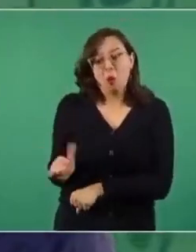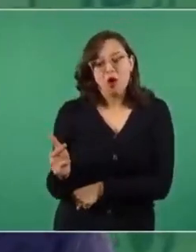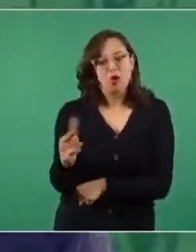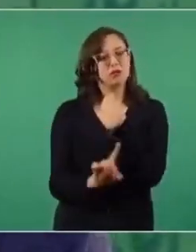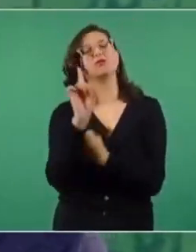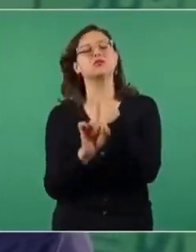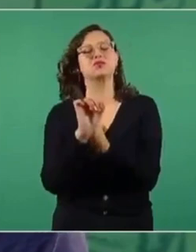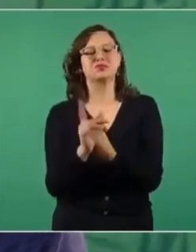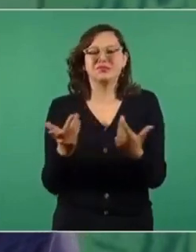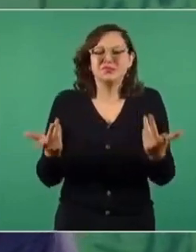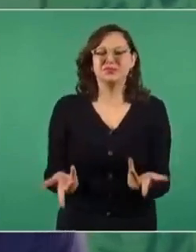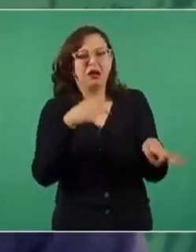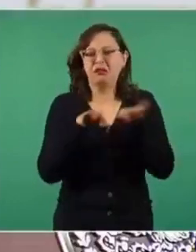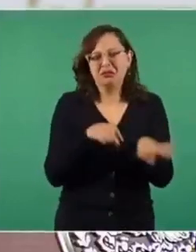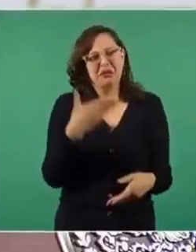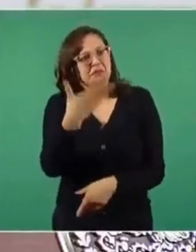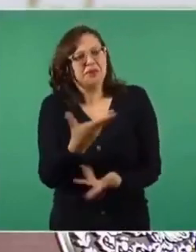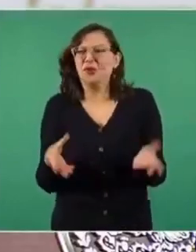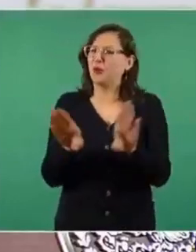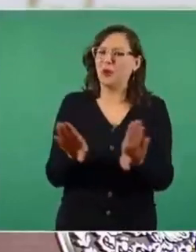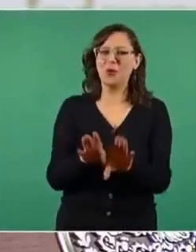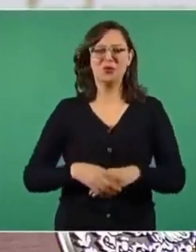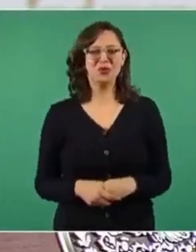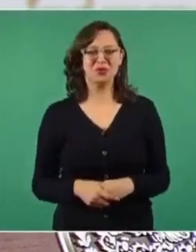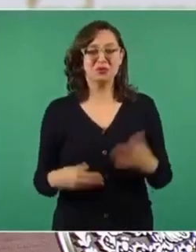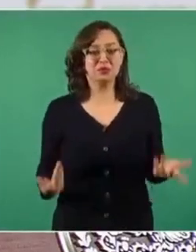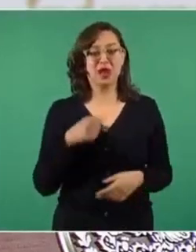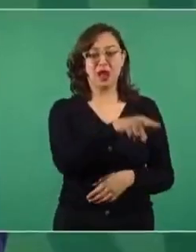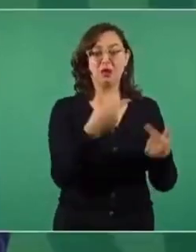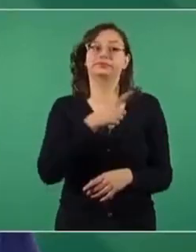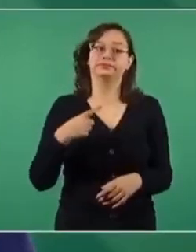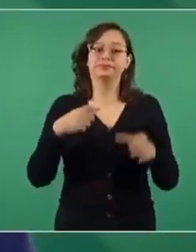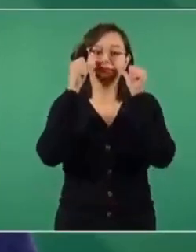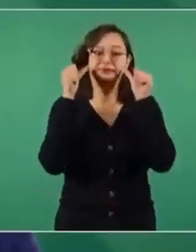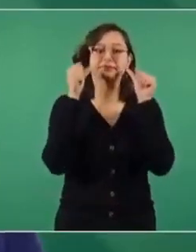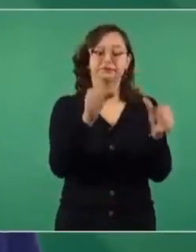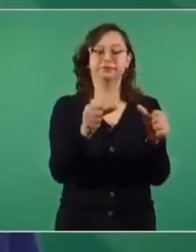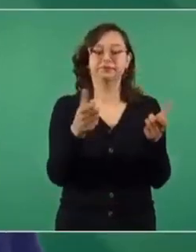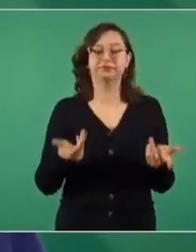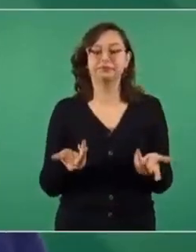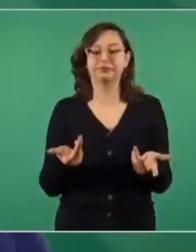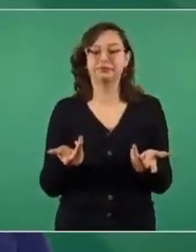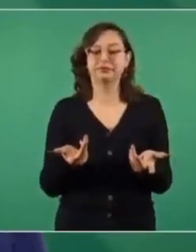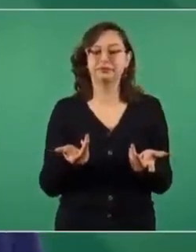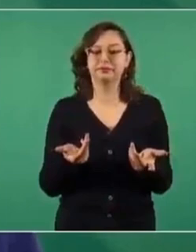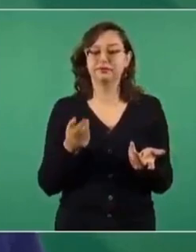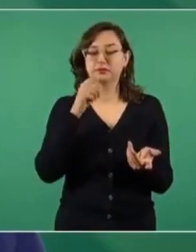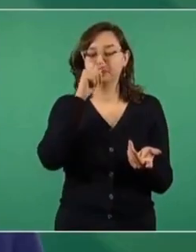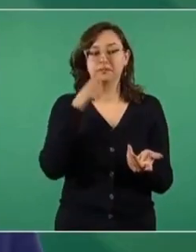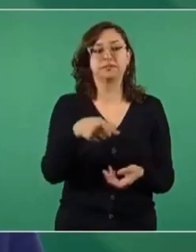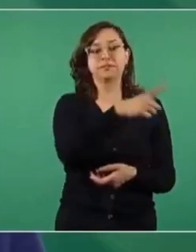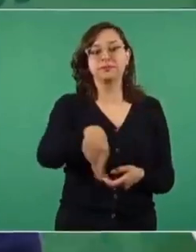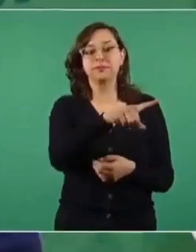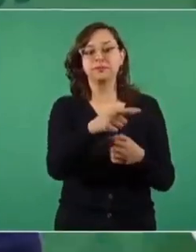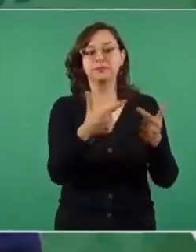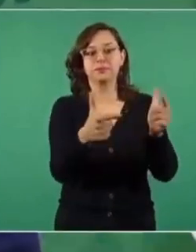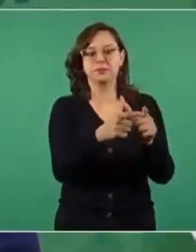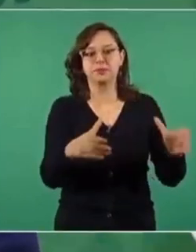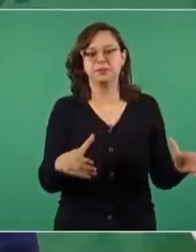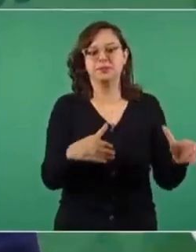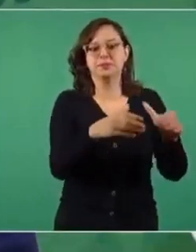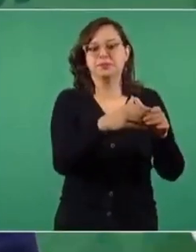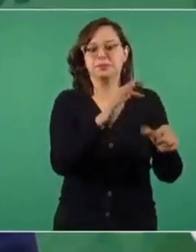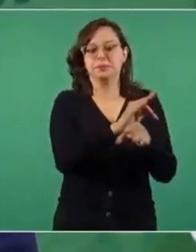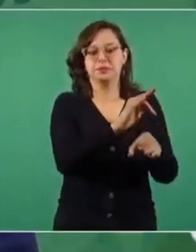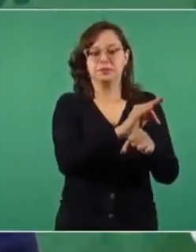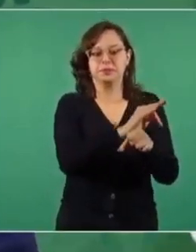van a mantener al fiscal? Nada más porque pertenece a una organización política y no me importa que se agrupen en contra